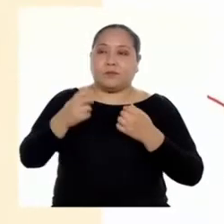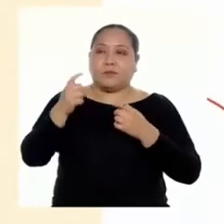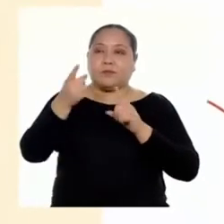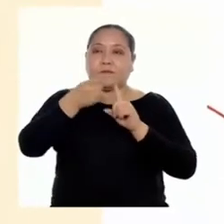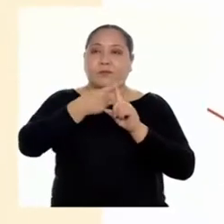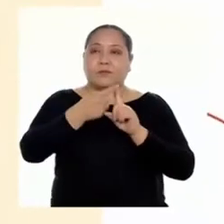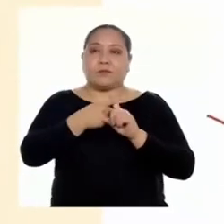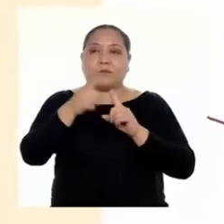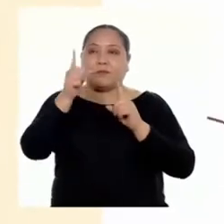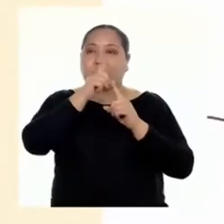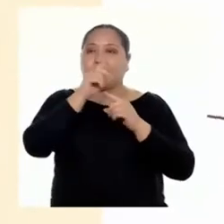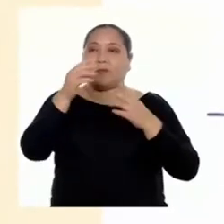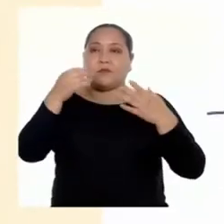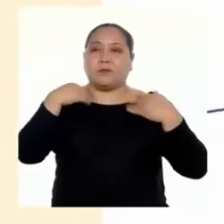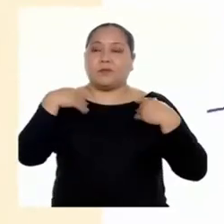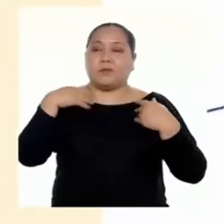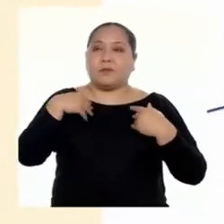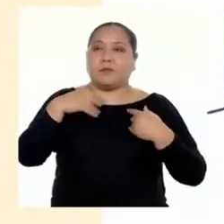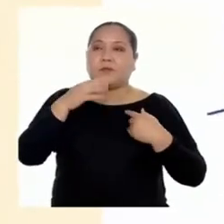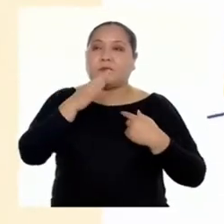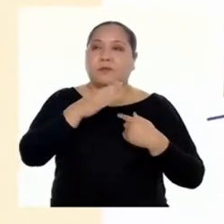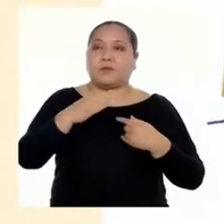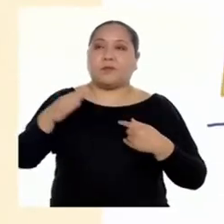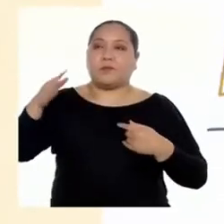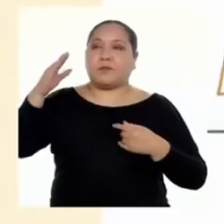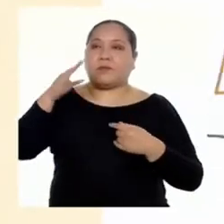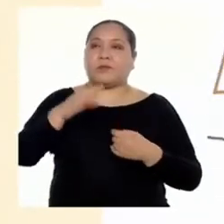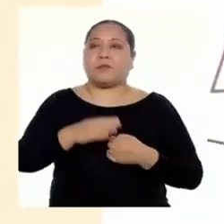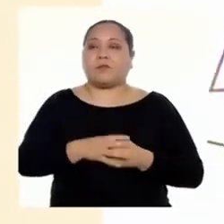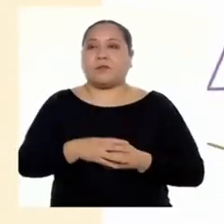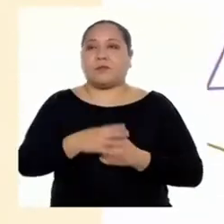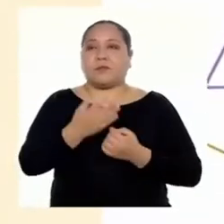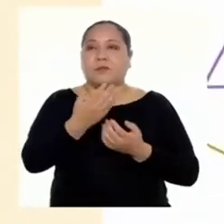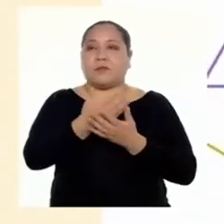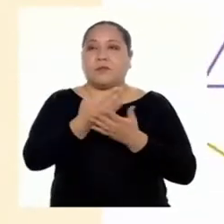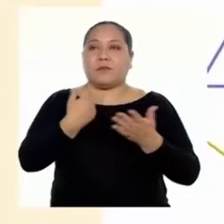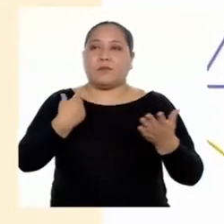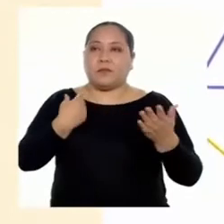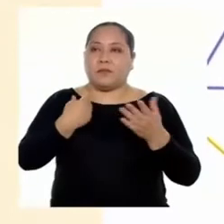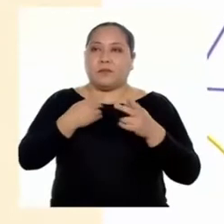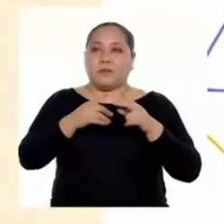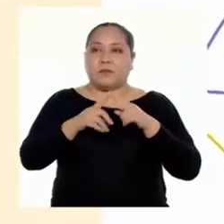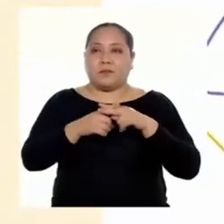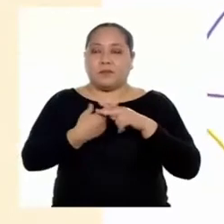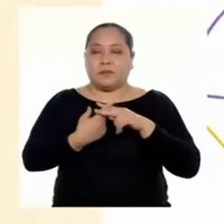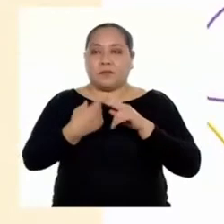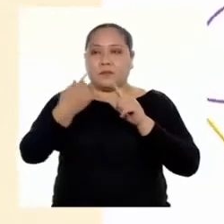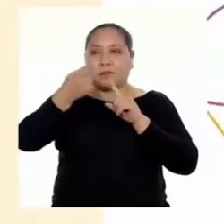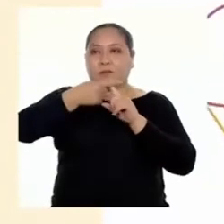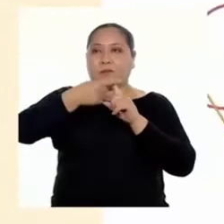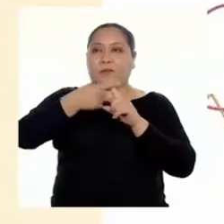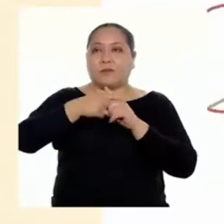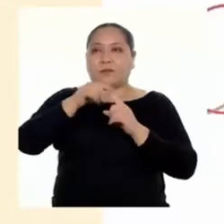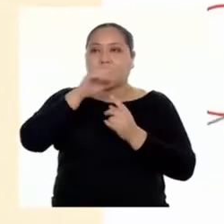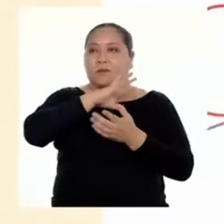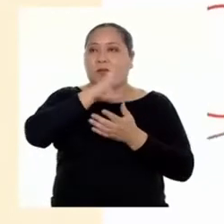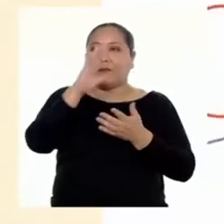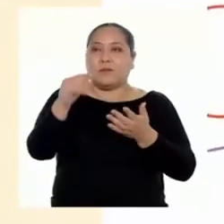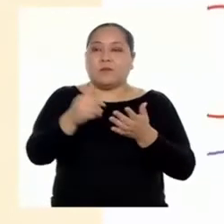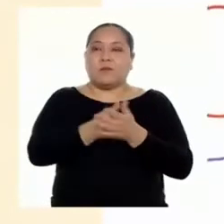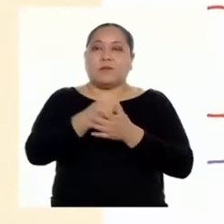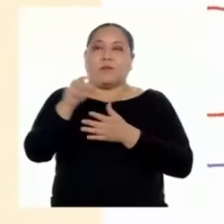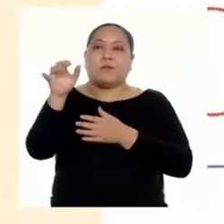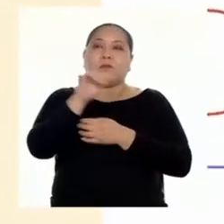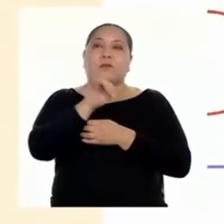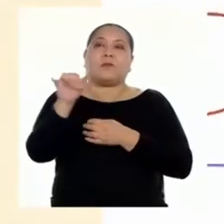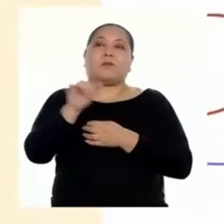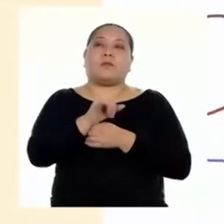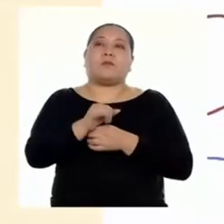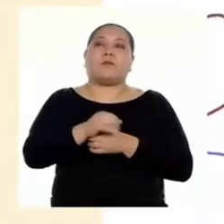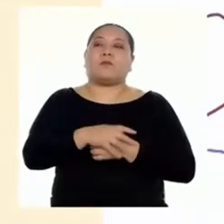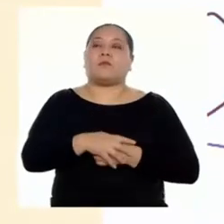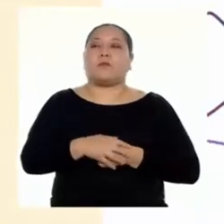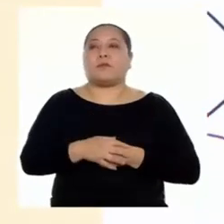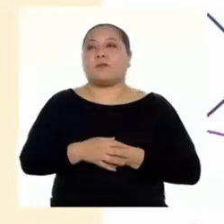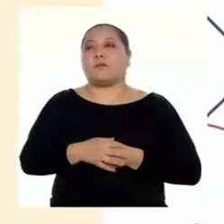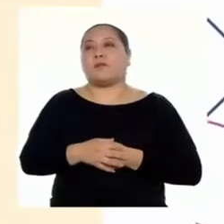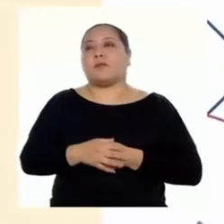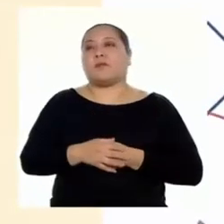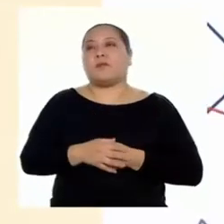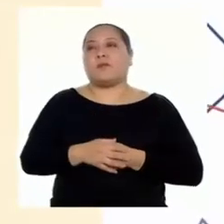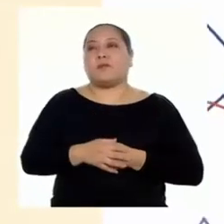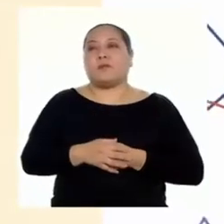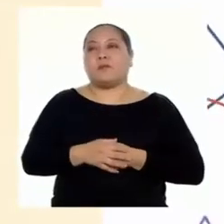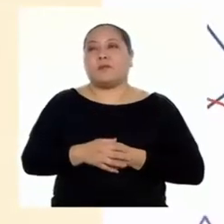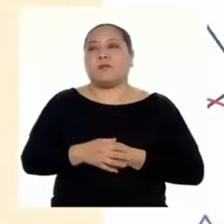tienen el exponente en la base 10, antes de realizar la suma tenemos que hacer que todos tengan el mismo exponente.